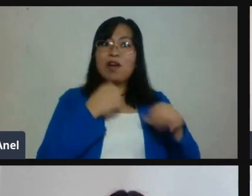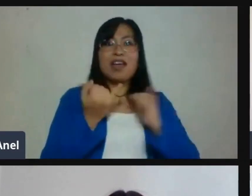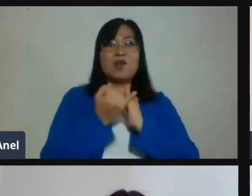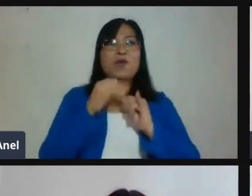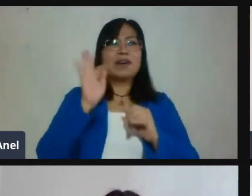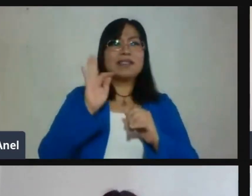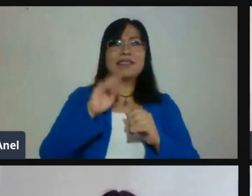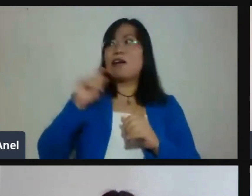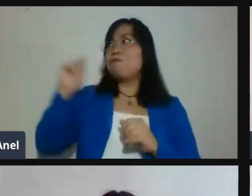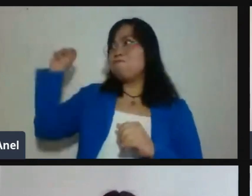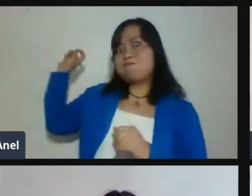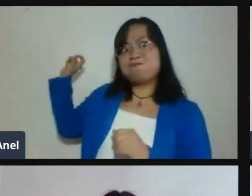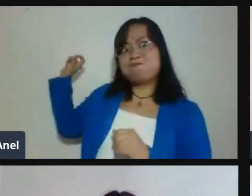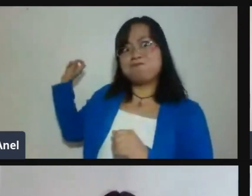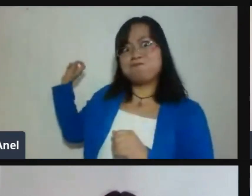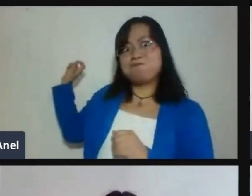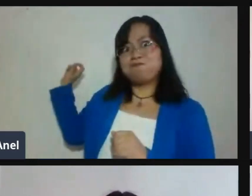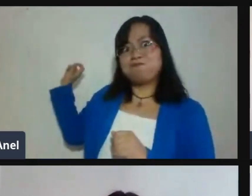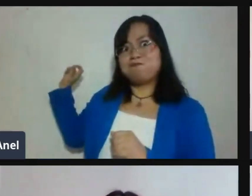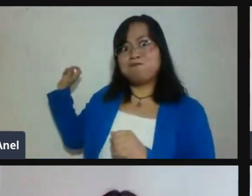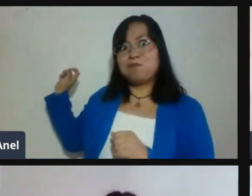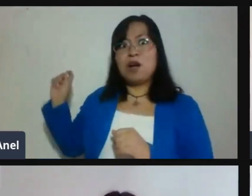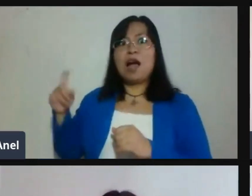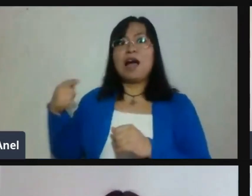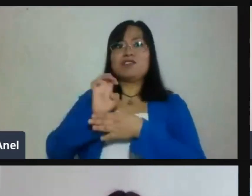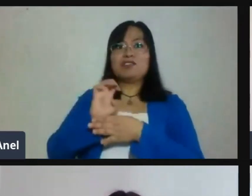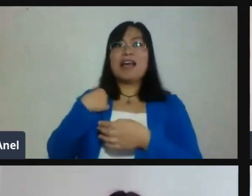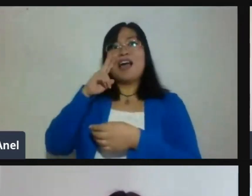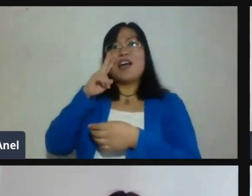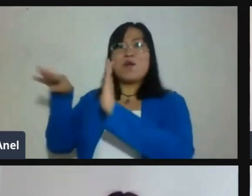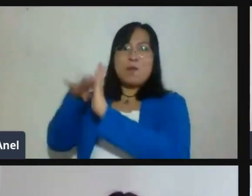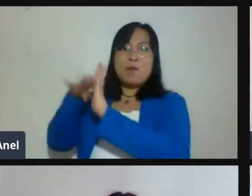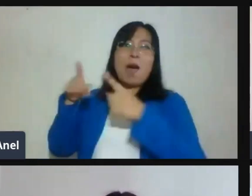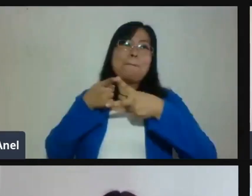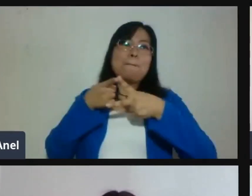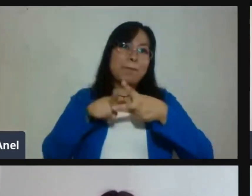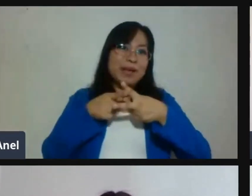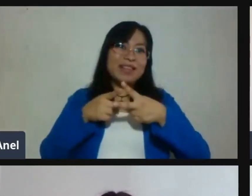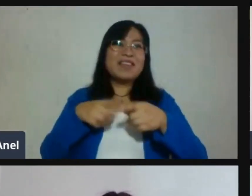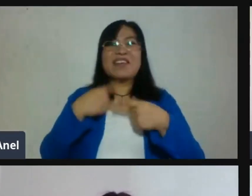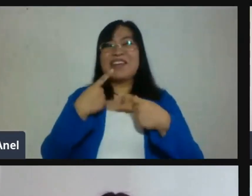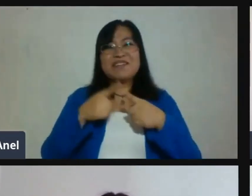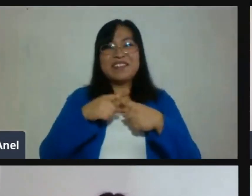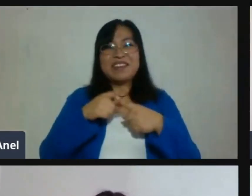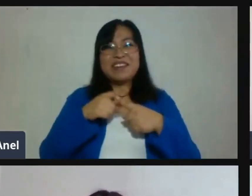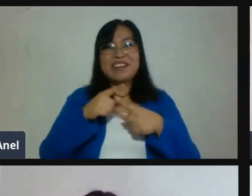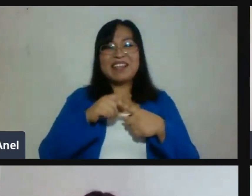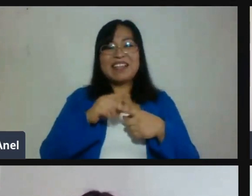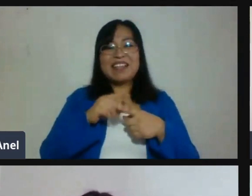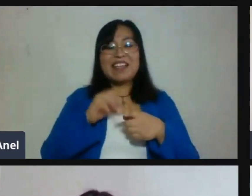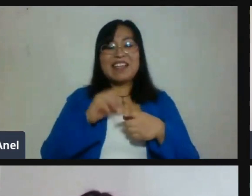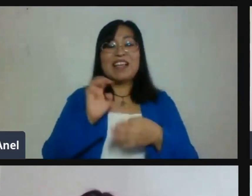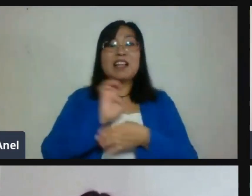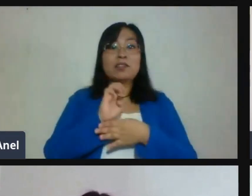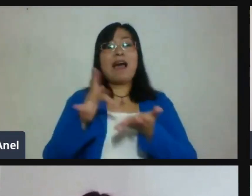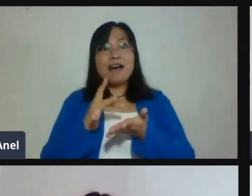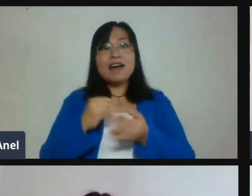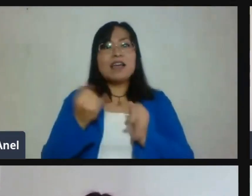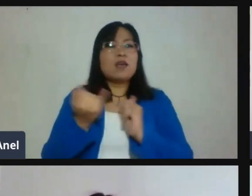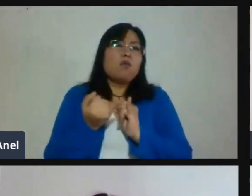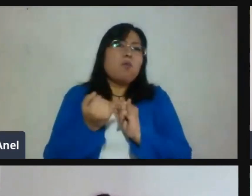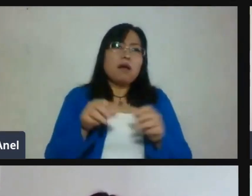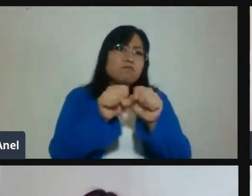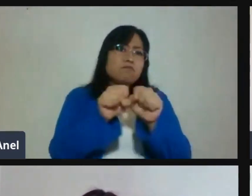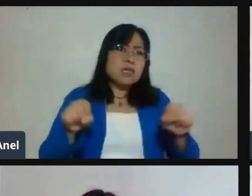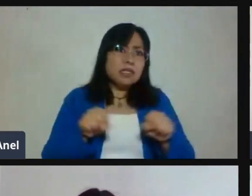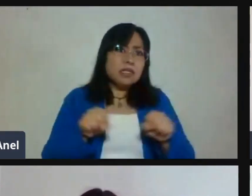clase de fracciones y ayudando a que, como lo hacemos en el salón de clases, ¿no? Ahora vamos a hacer una todos juntos.